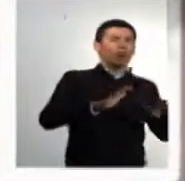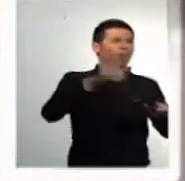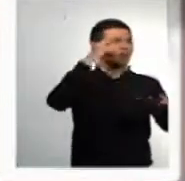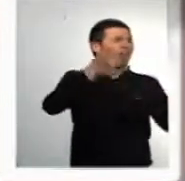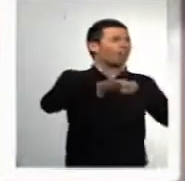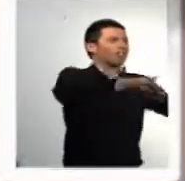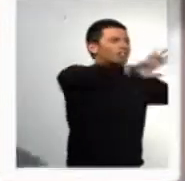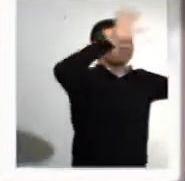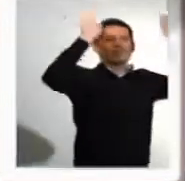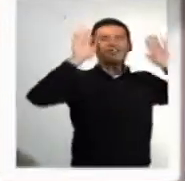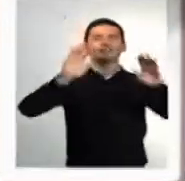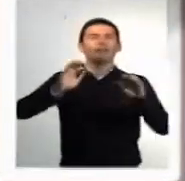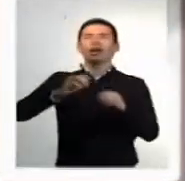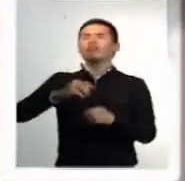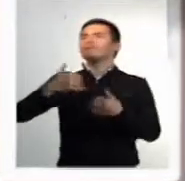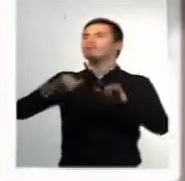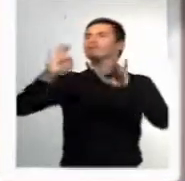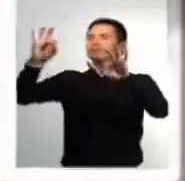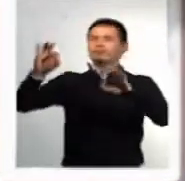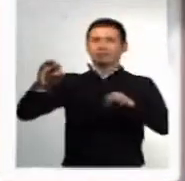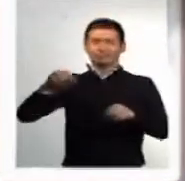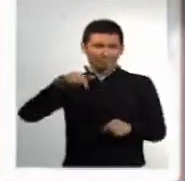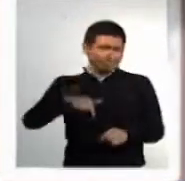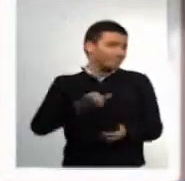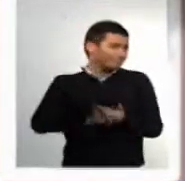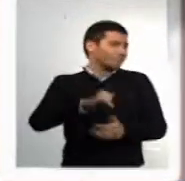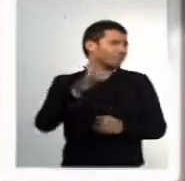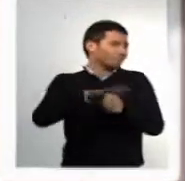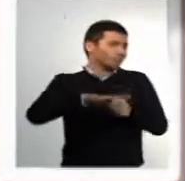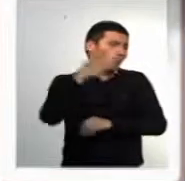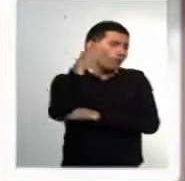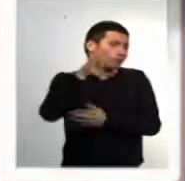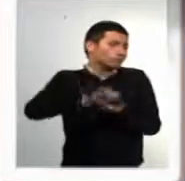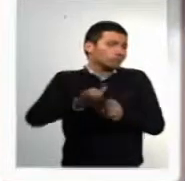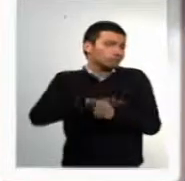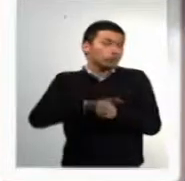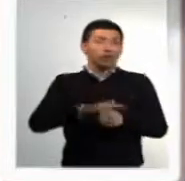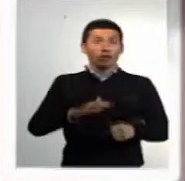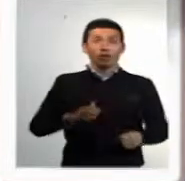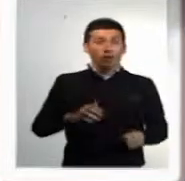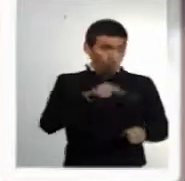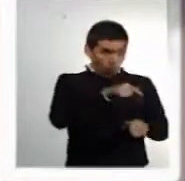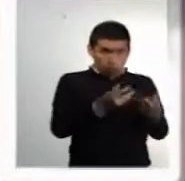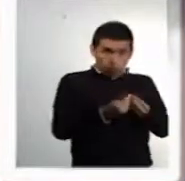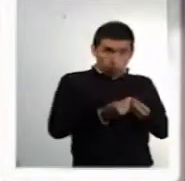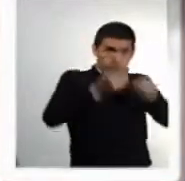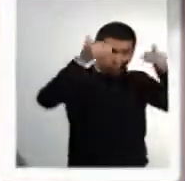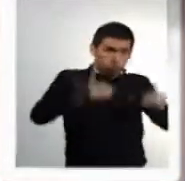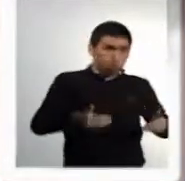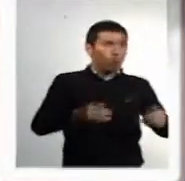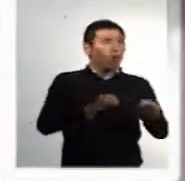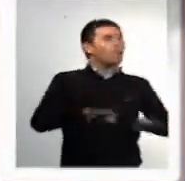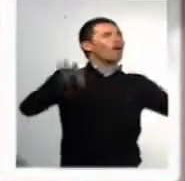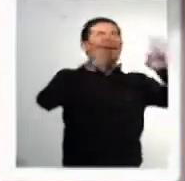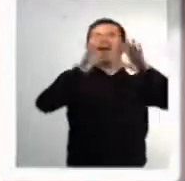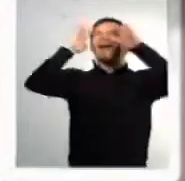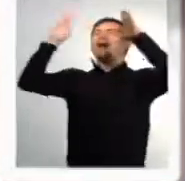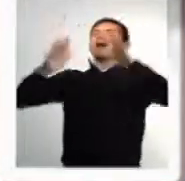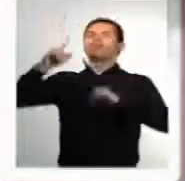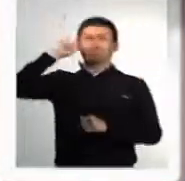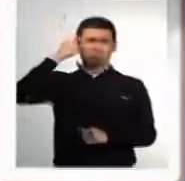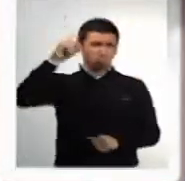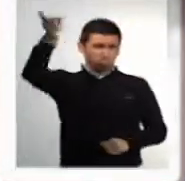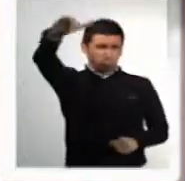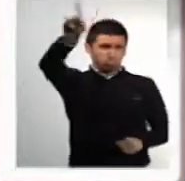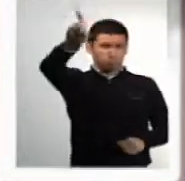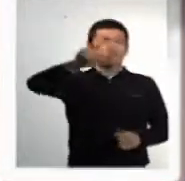digamos que por eso es que en nuestro país no se hace ese tipo de cosas porque no somos importantes para un gobierno